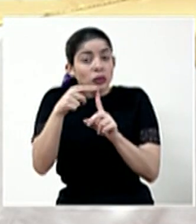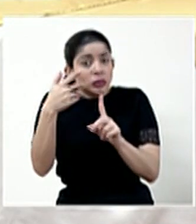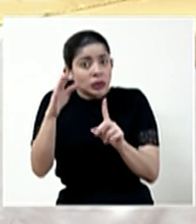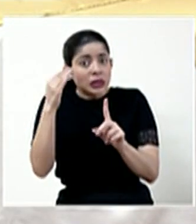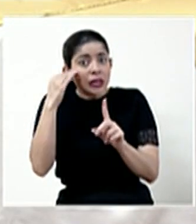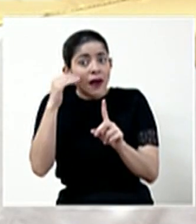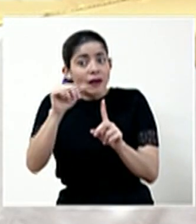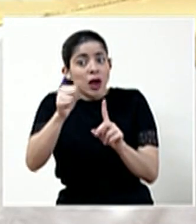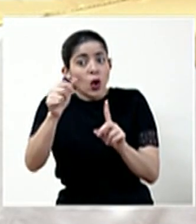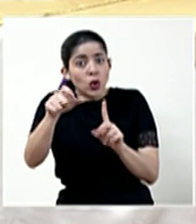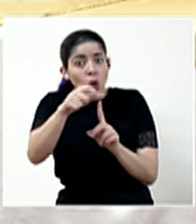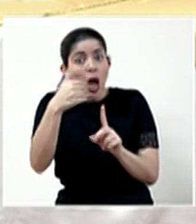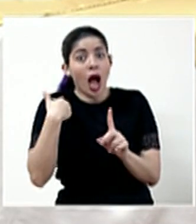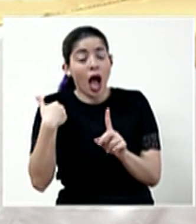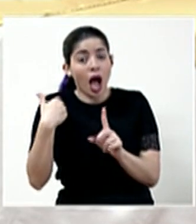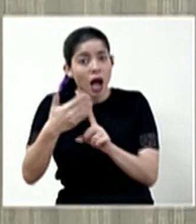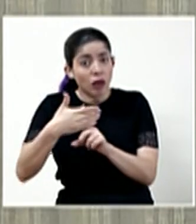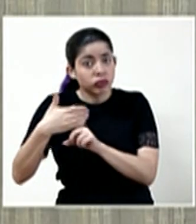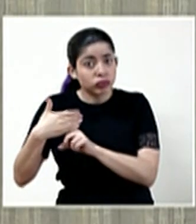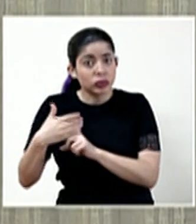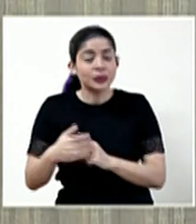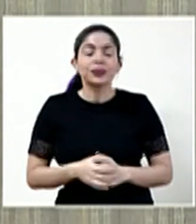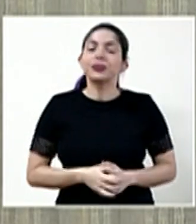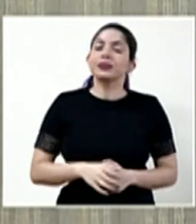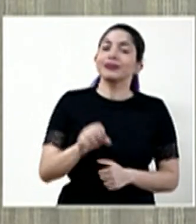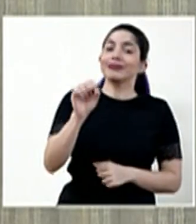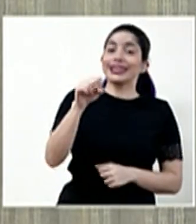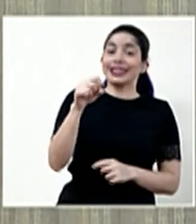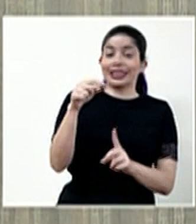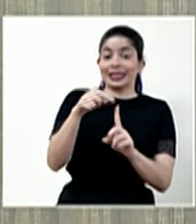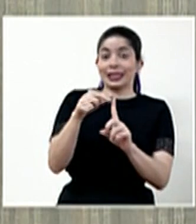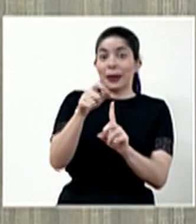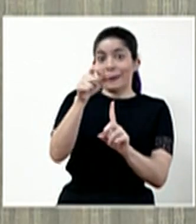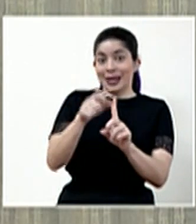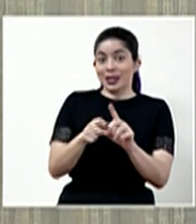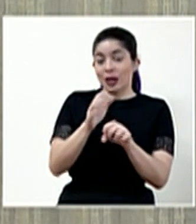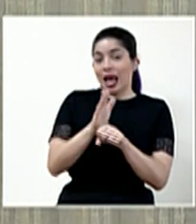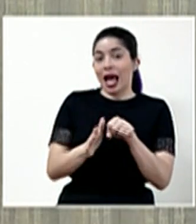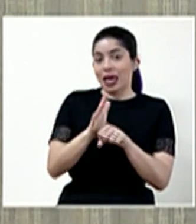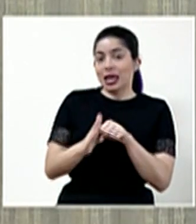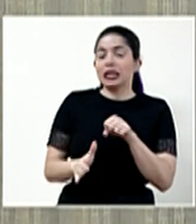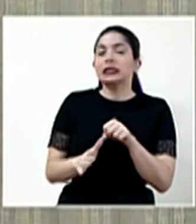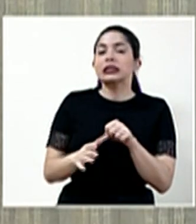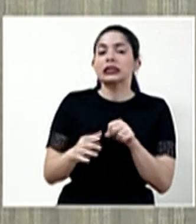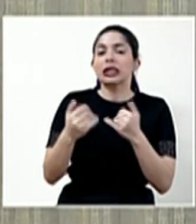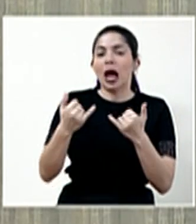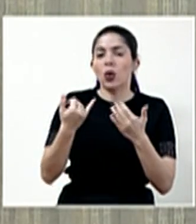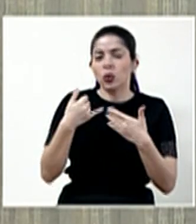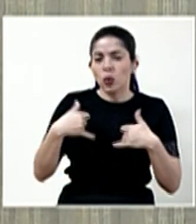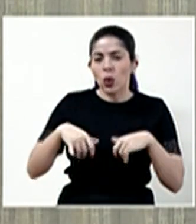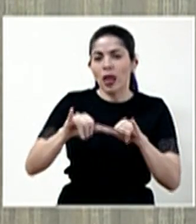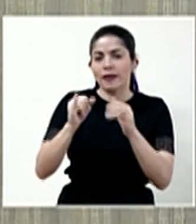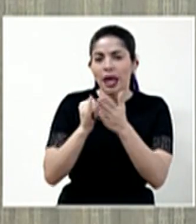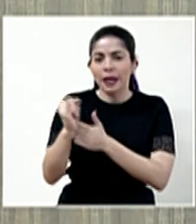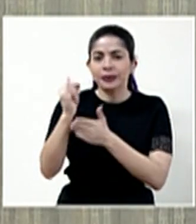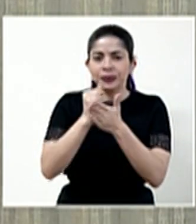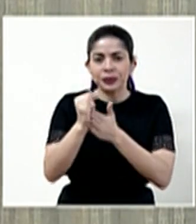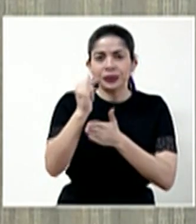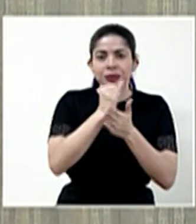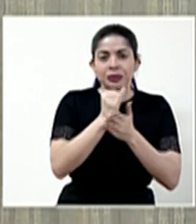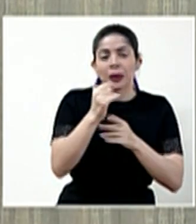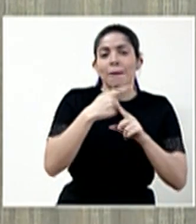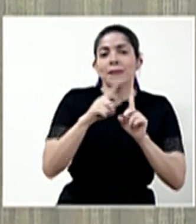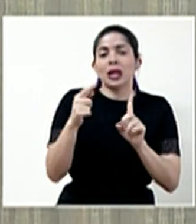algunos en cuarentena? Sí, esta persona de Cañas, estamos completando la investigación, pero